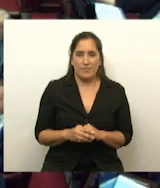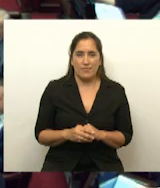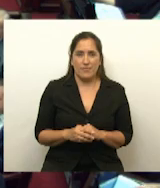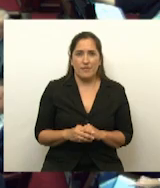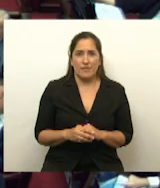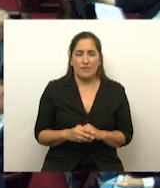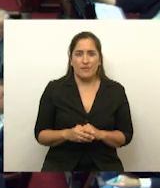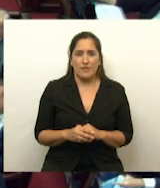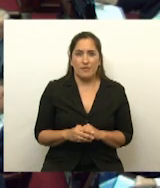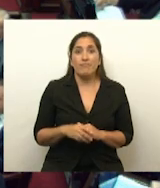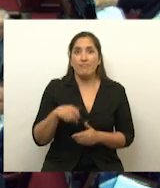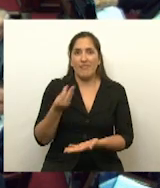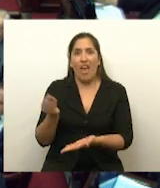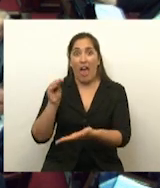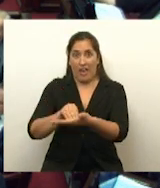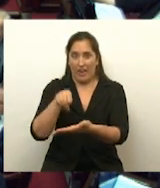Con ese agregado.